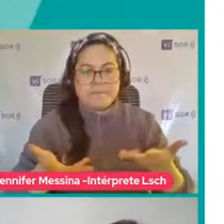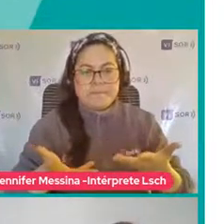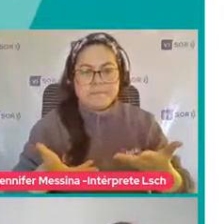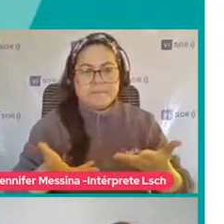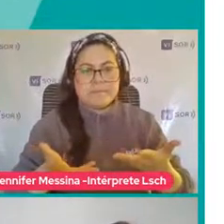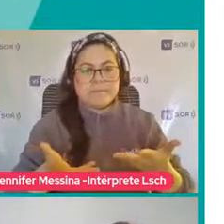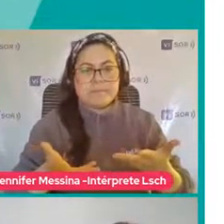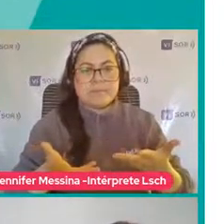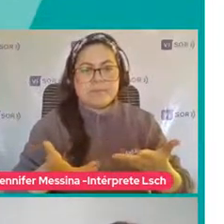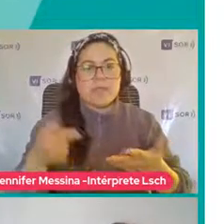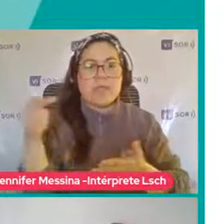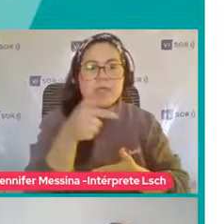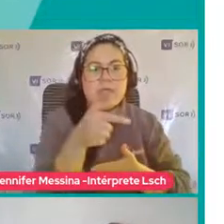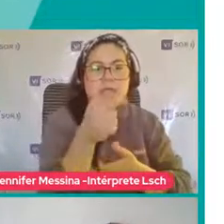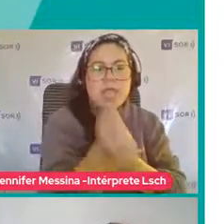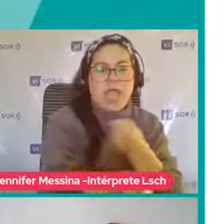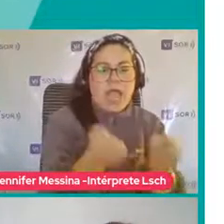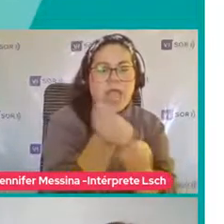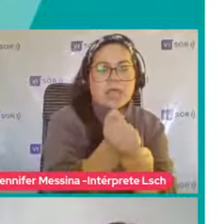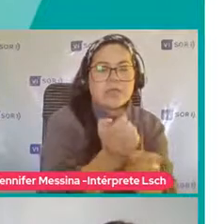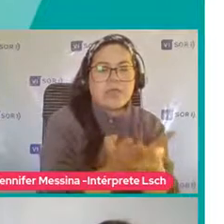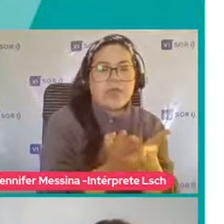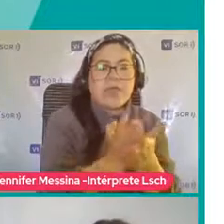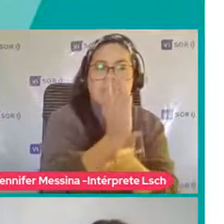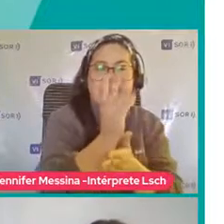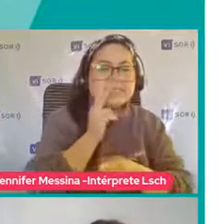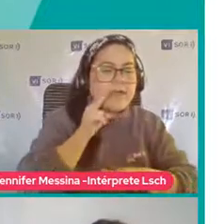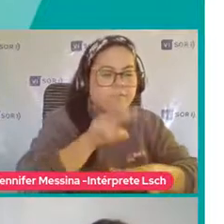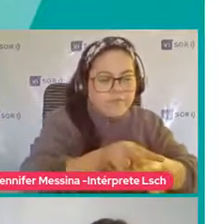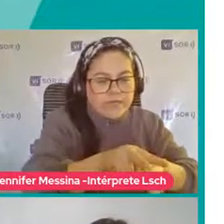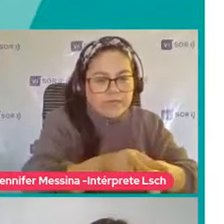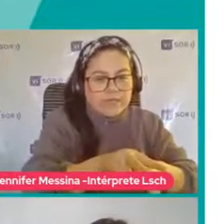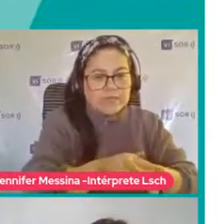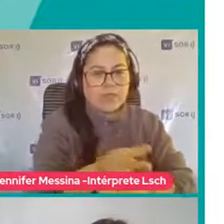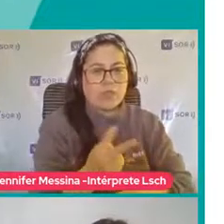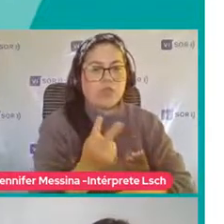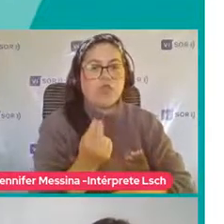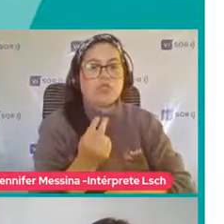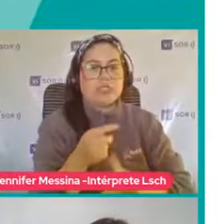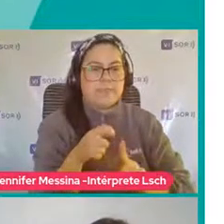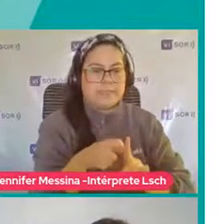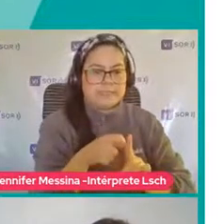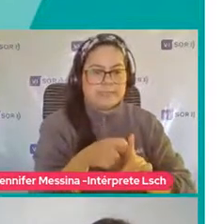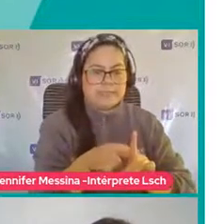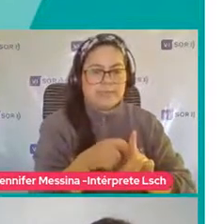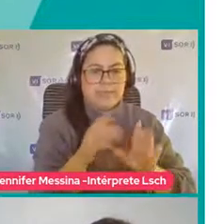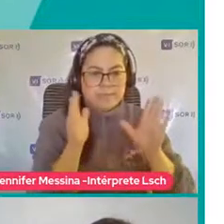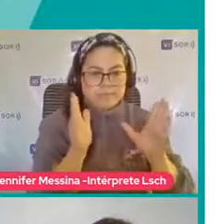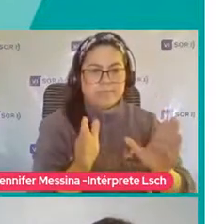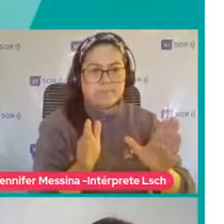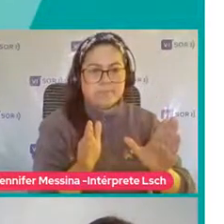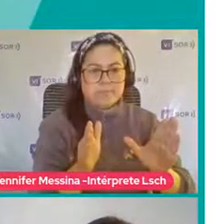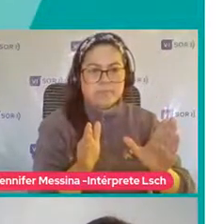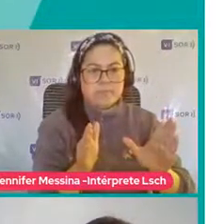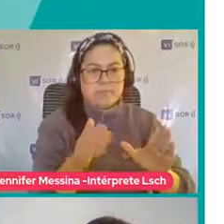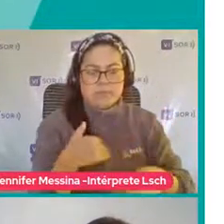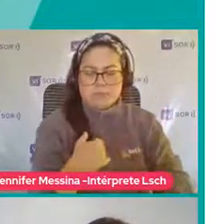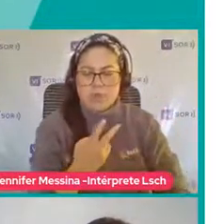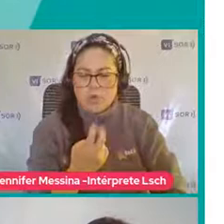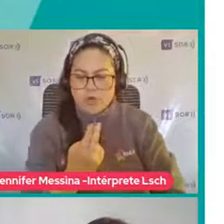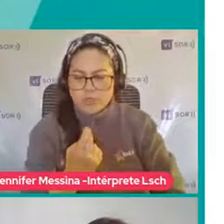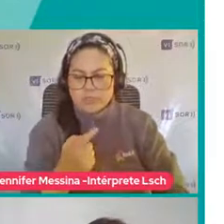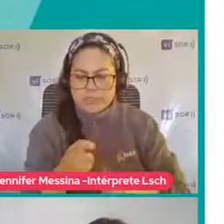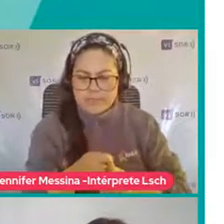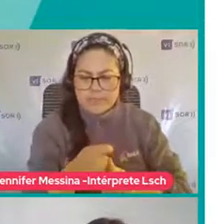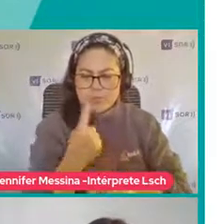¿Cuál es la edad De inicio Para poder ir a mirar esto? 12 meses Y ojo Que uno dice Guau 12 meses Un